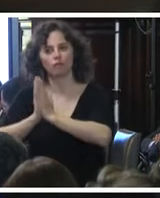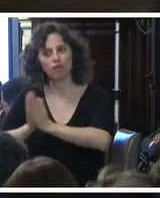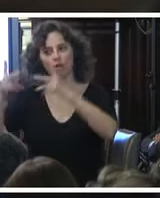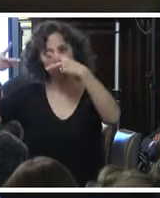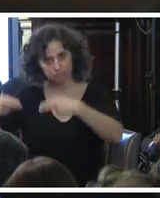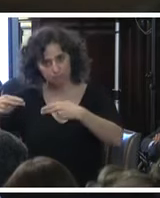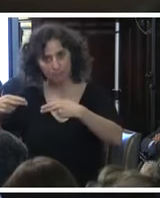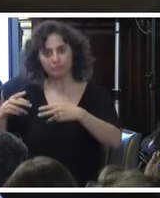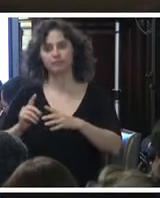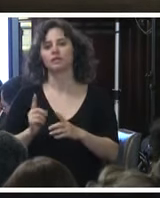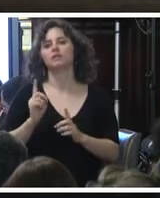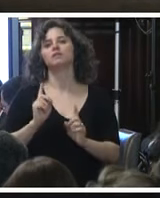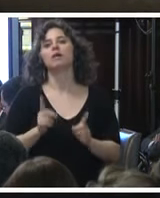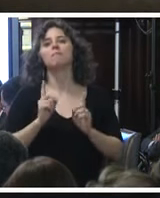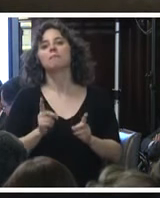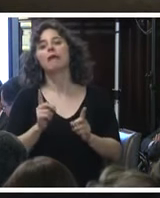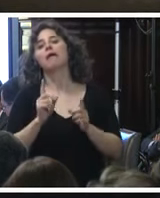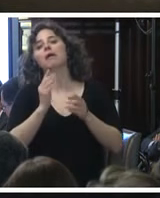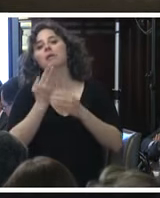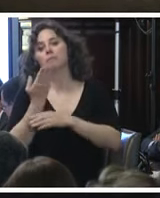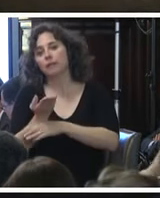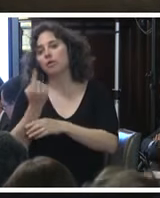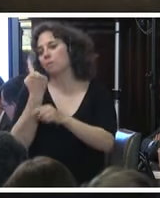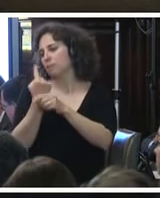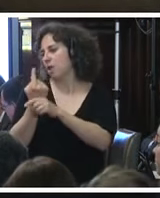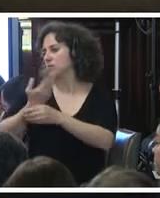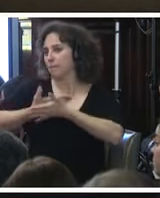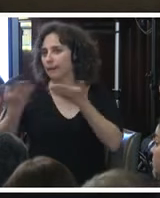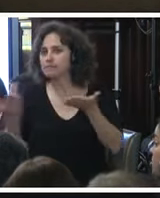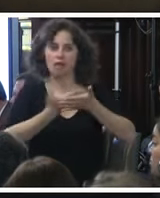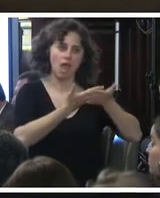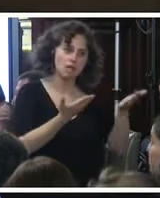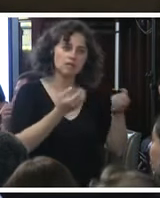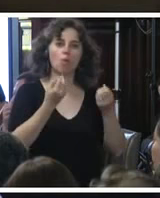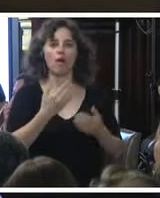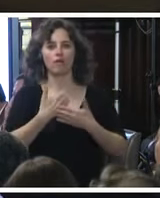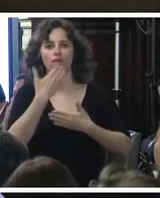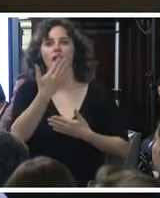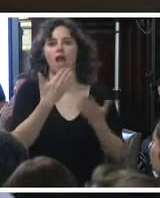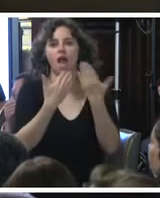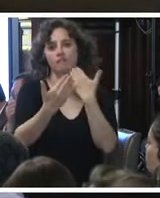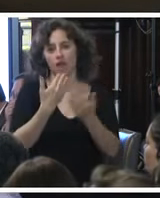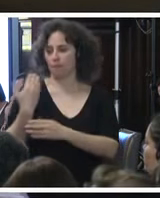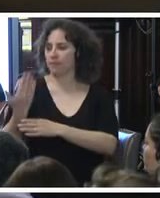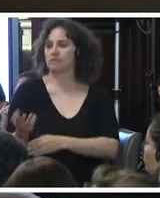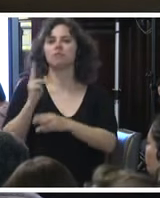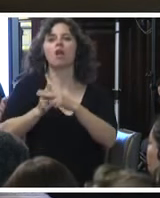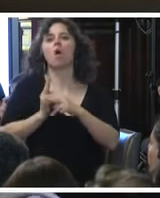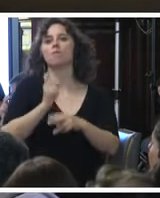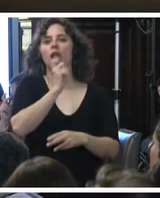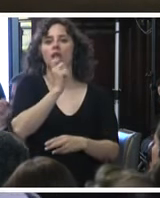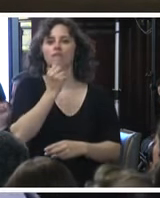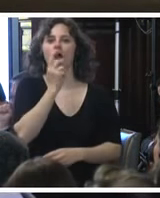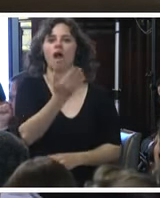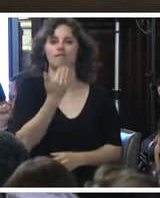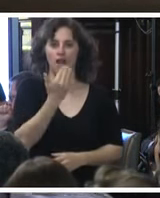y a la vez que se presenten cuando vayan a tomar la palabra. Les